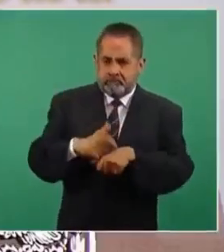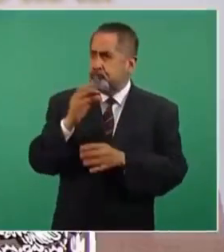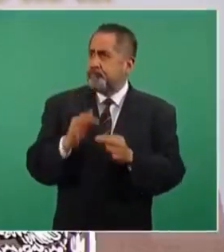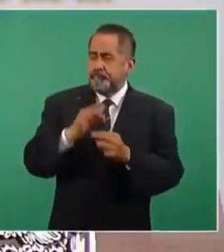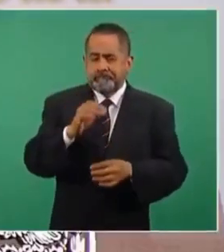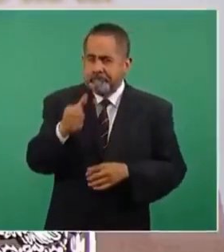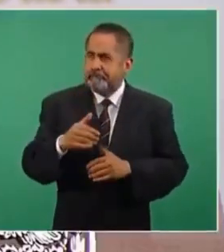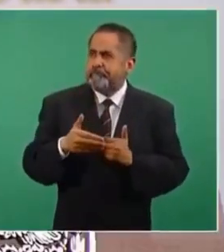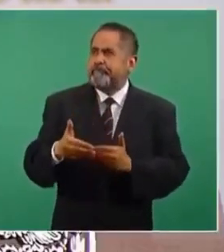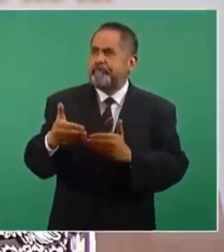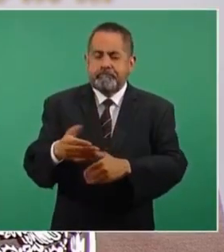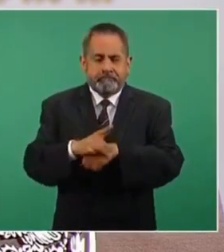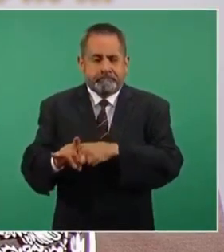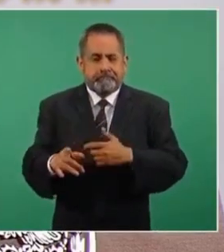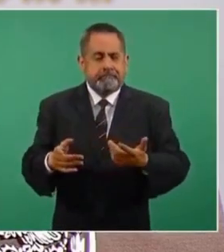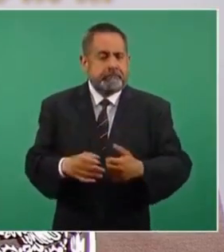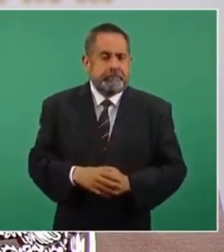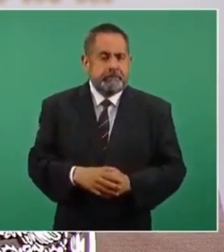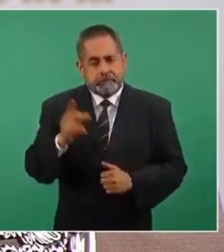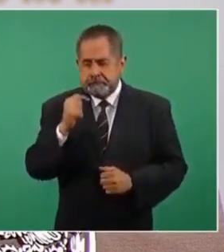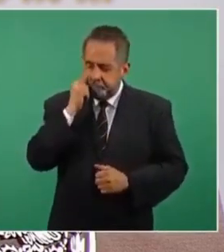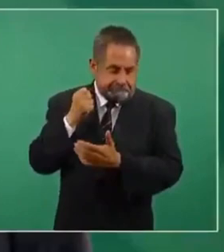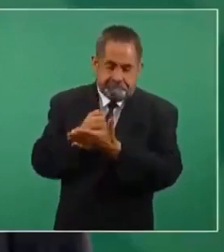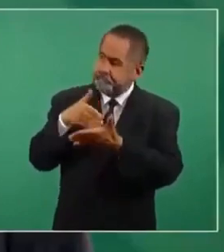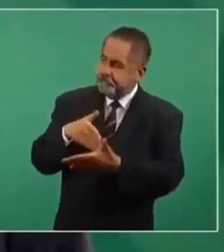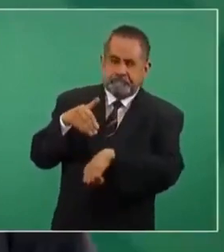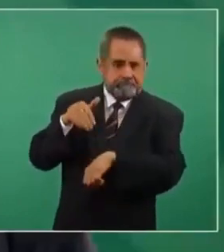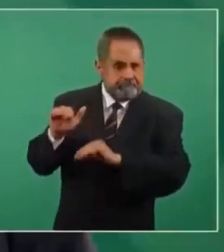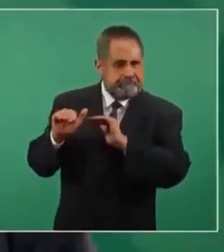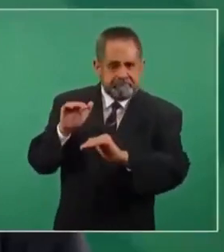tiempo, pero vamos a seguir.